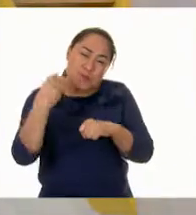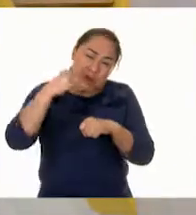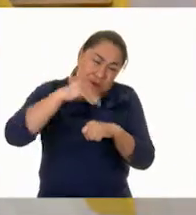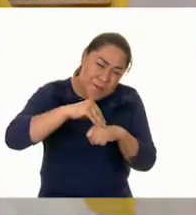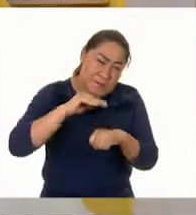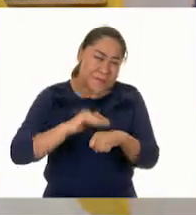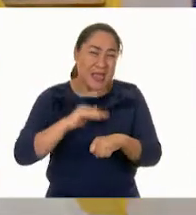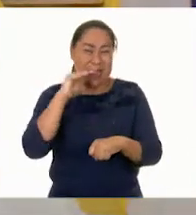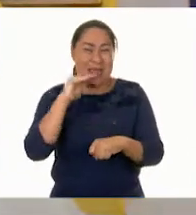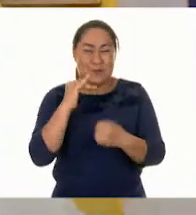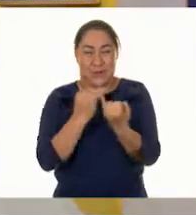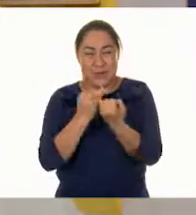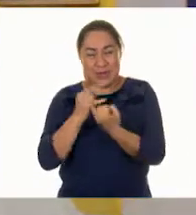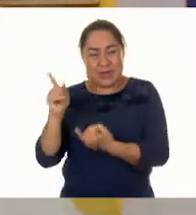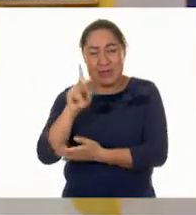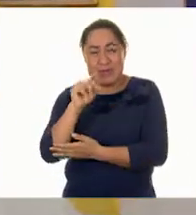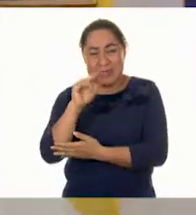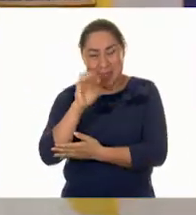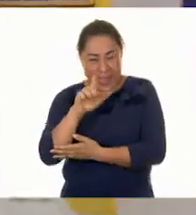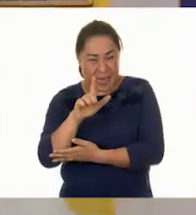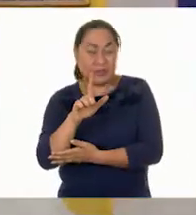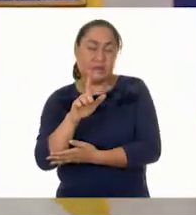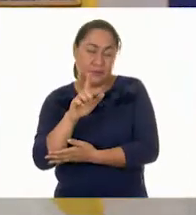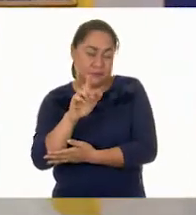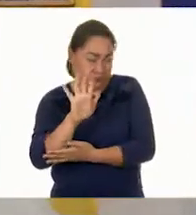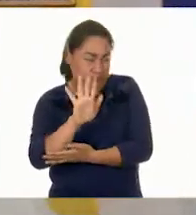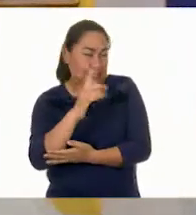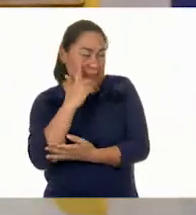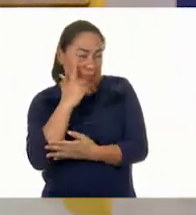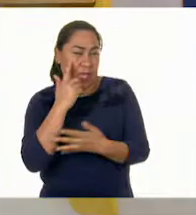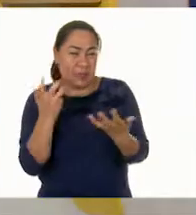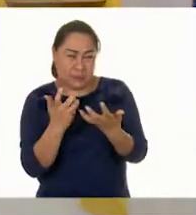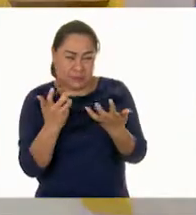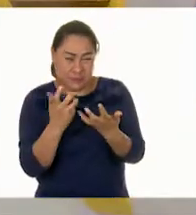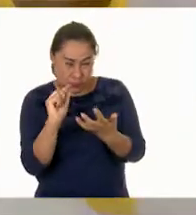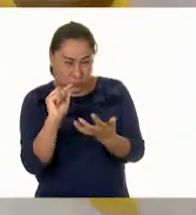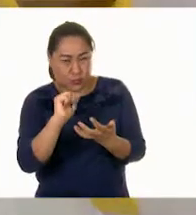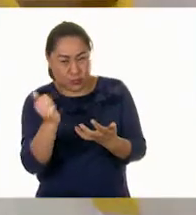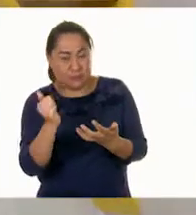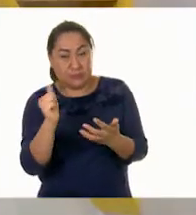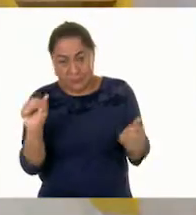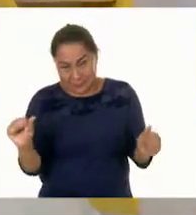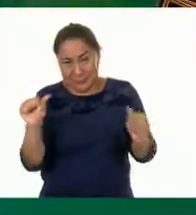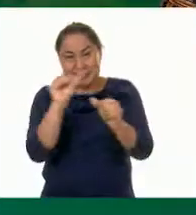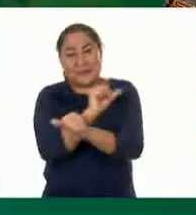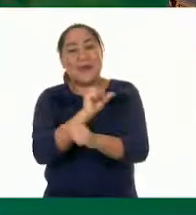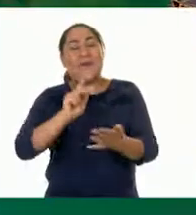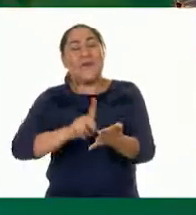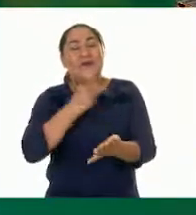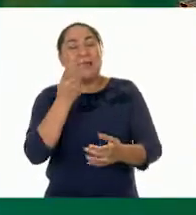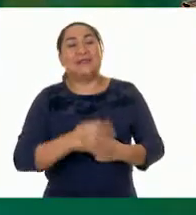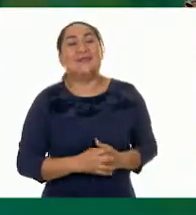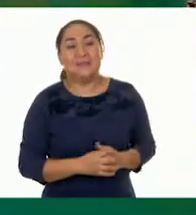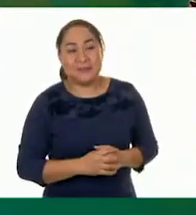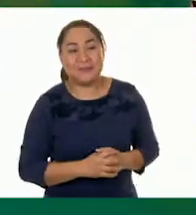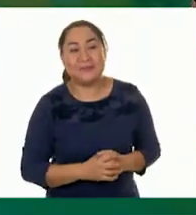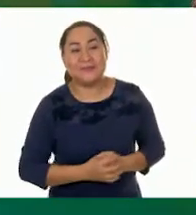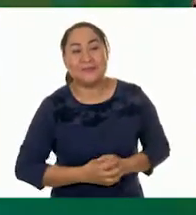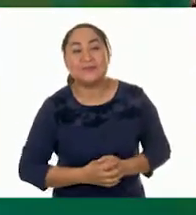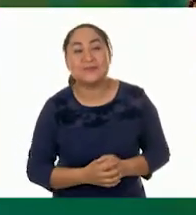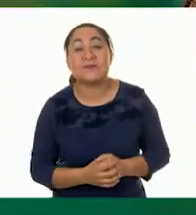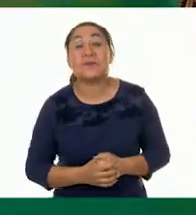rectas como lo hizo Daniel, vamos a hacer lo siguiente. ¿Te parece si paso del otro lado? ¿Nos regresamos del lugar? luego. Muy bien.